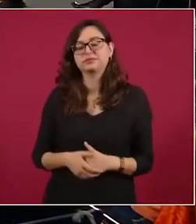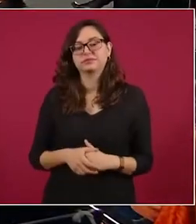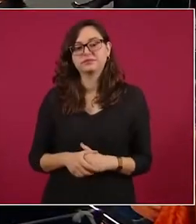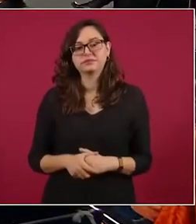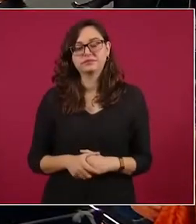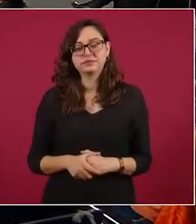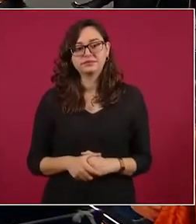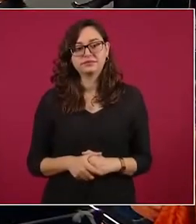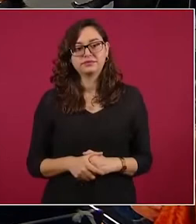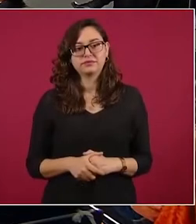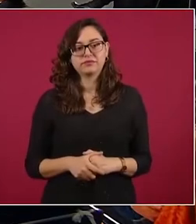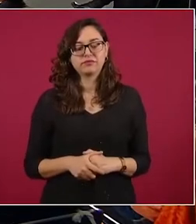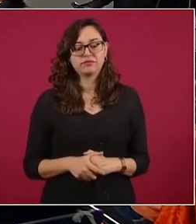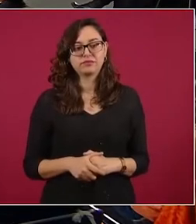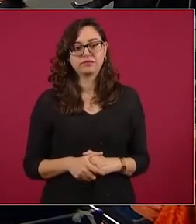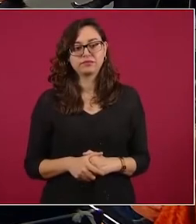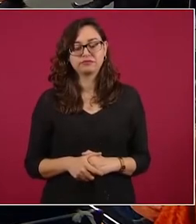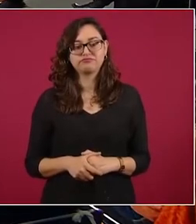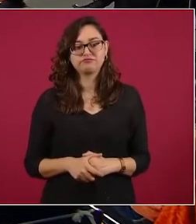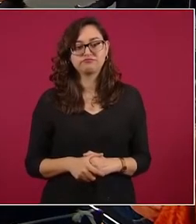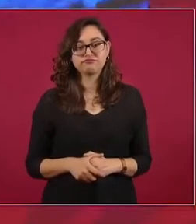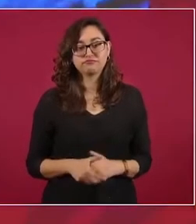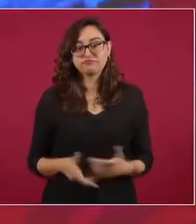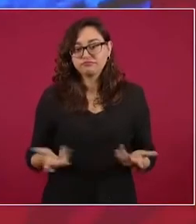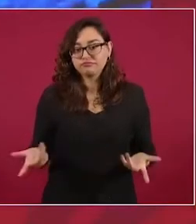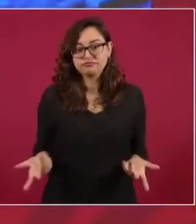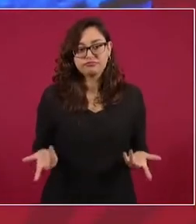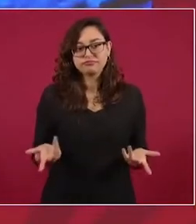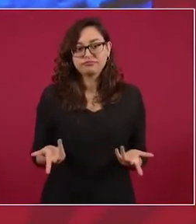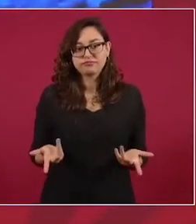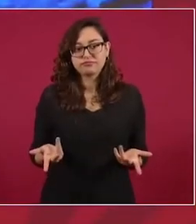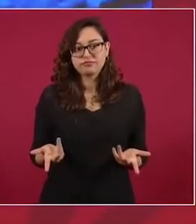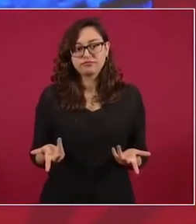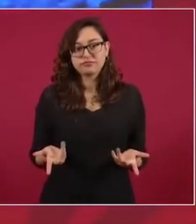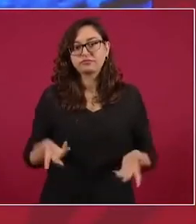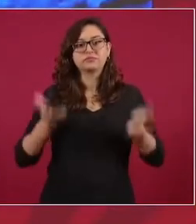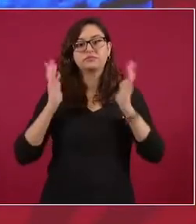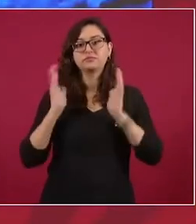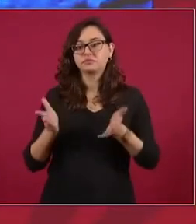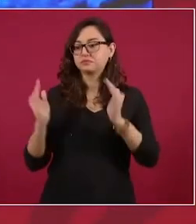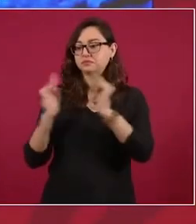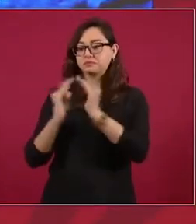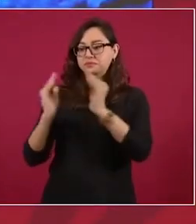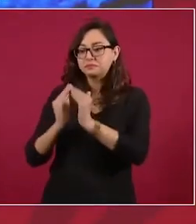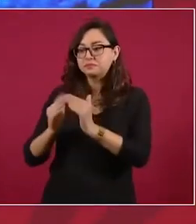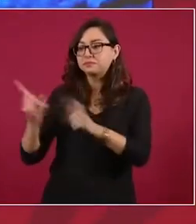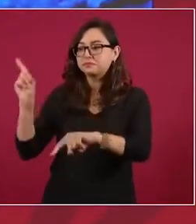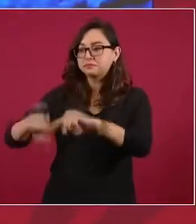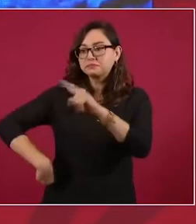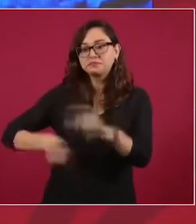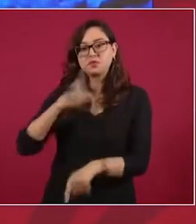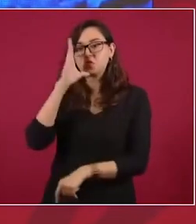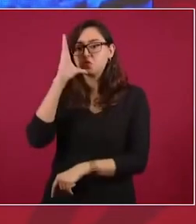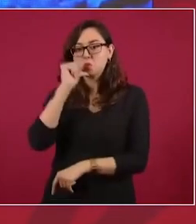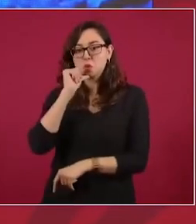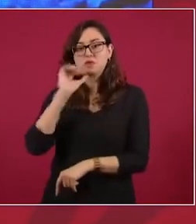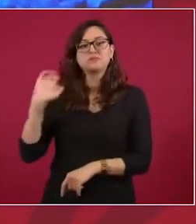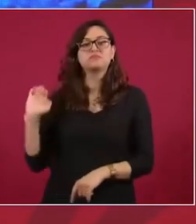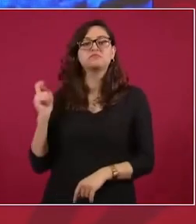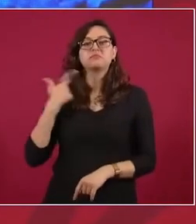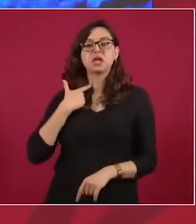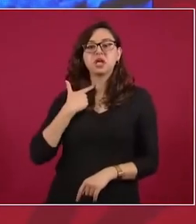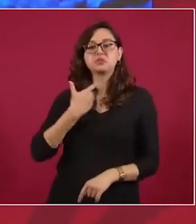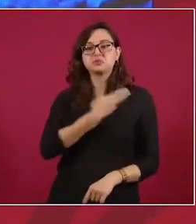Sí, ya eso lo dieron otros, nosotros no,